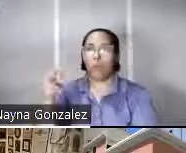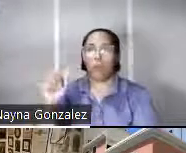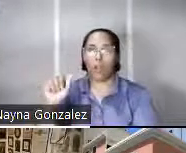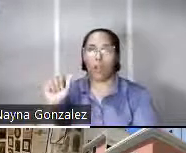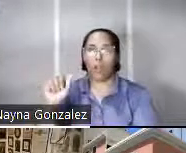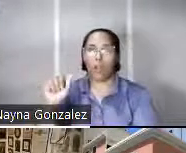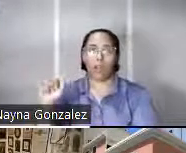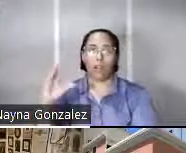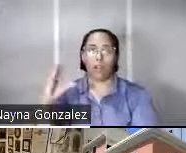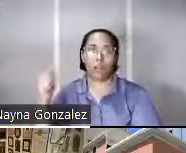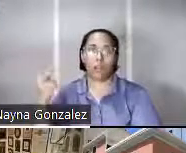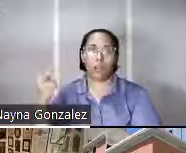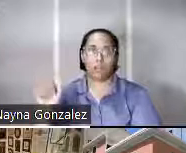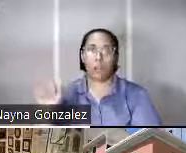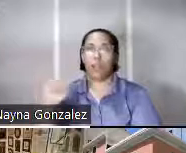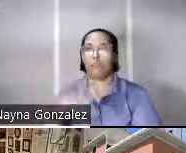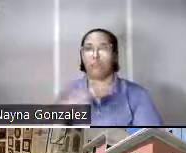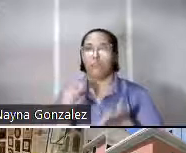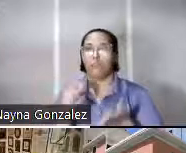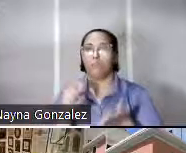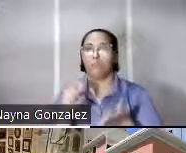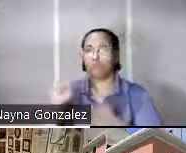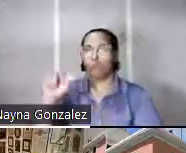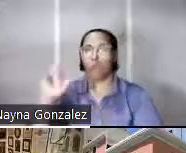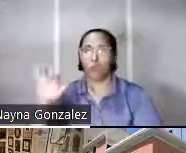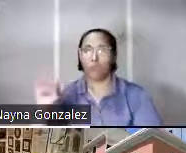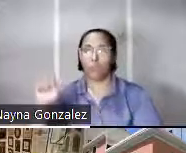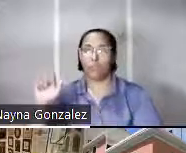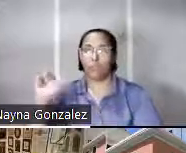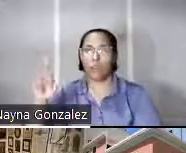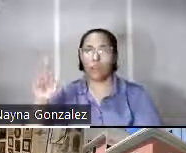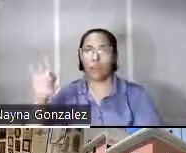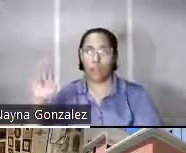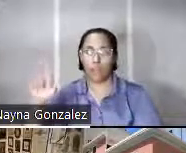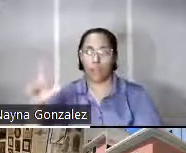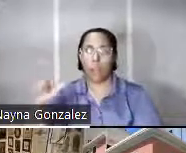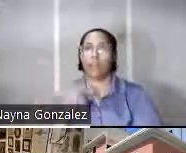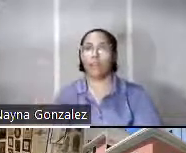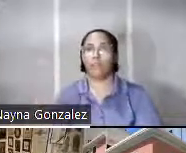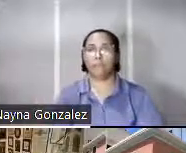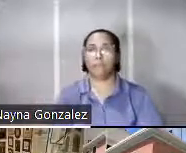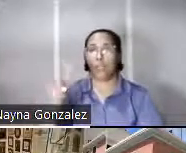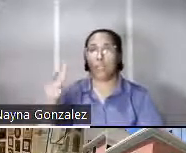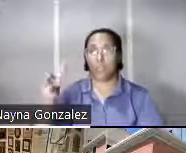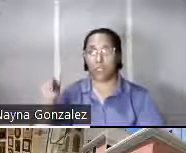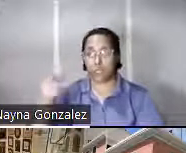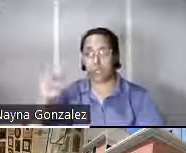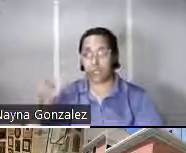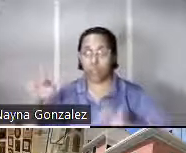de Luis Rafael Sánchez en la que como mencioné anteriormente pues el Dick Jockey es el hilo conductor